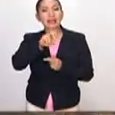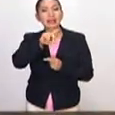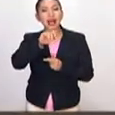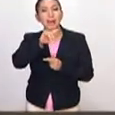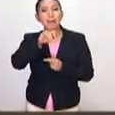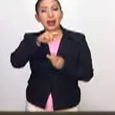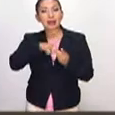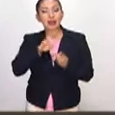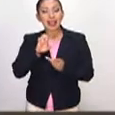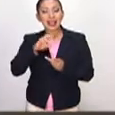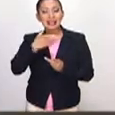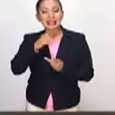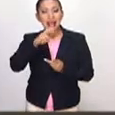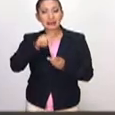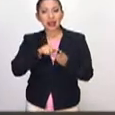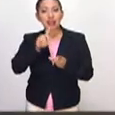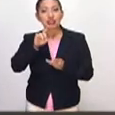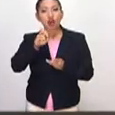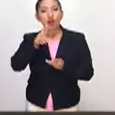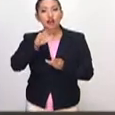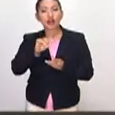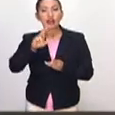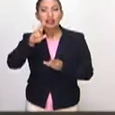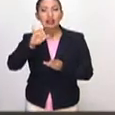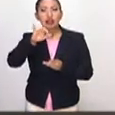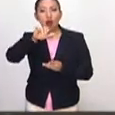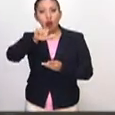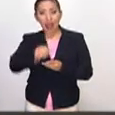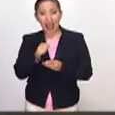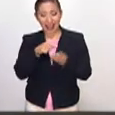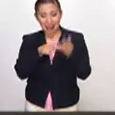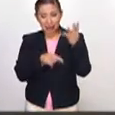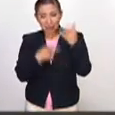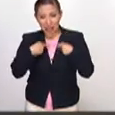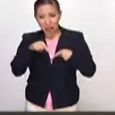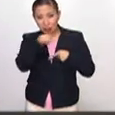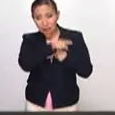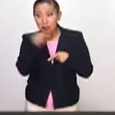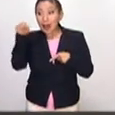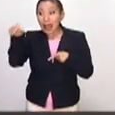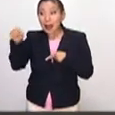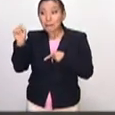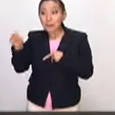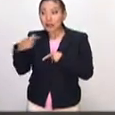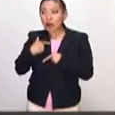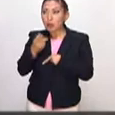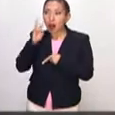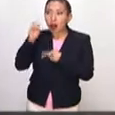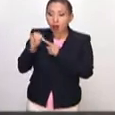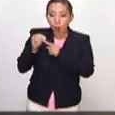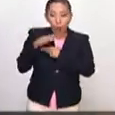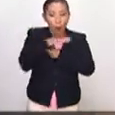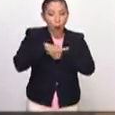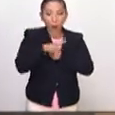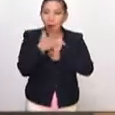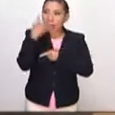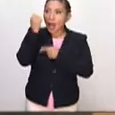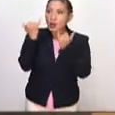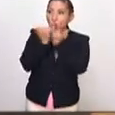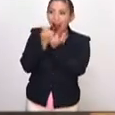como son los Echave de Orio y Rioja, sobre quienes él tendrá una influencia